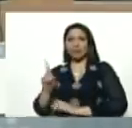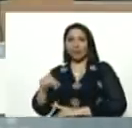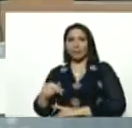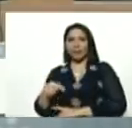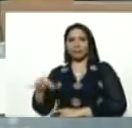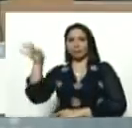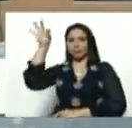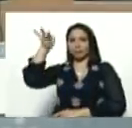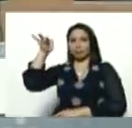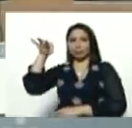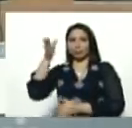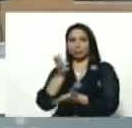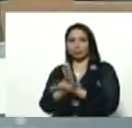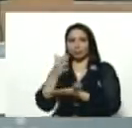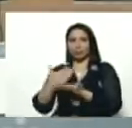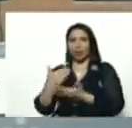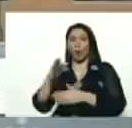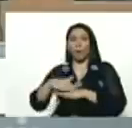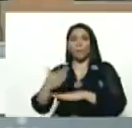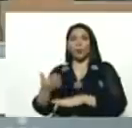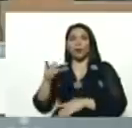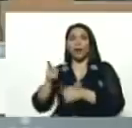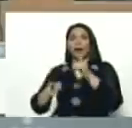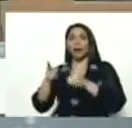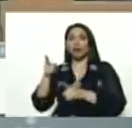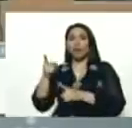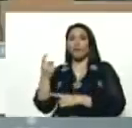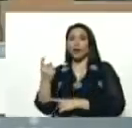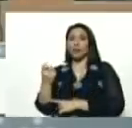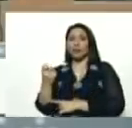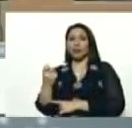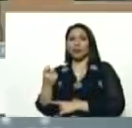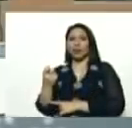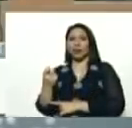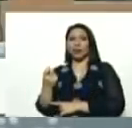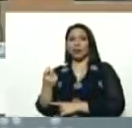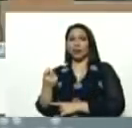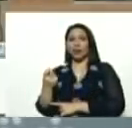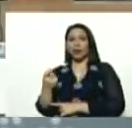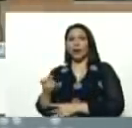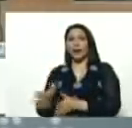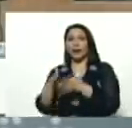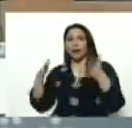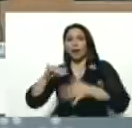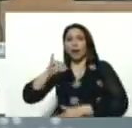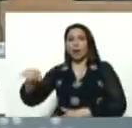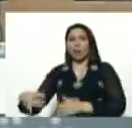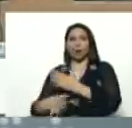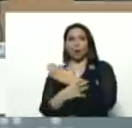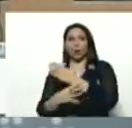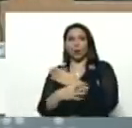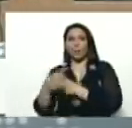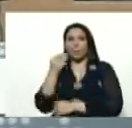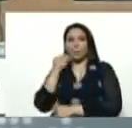torta, pues, por si algo faltaba, el gran Juan Guaidó, a terminar, destruir lo destruido,